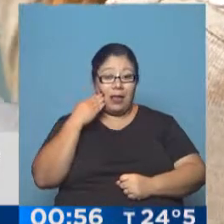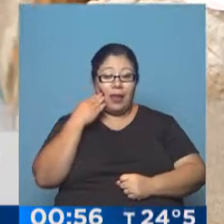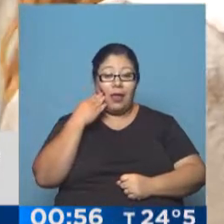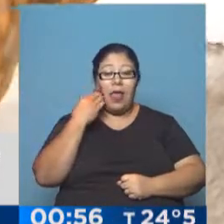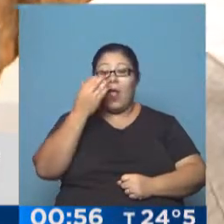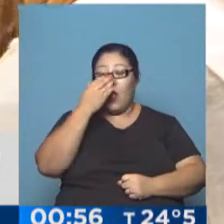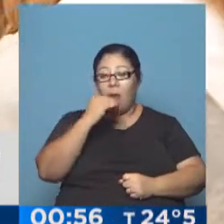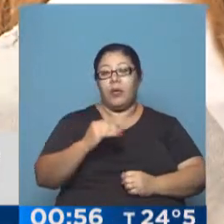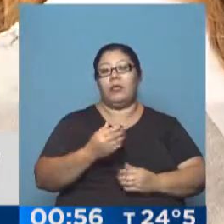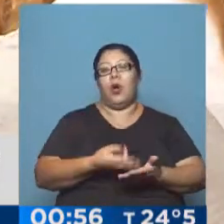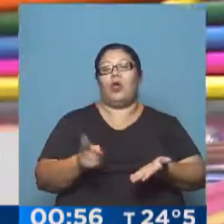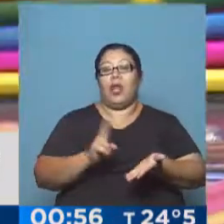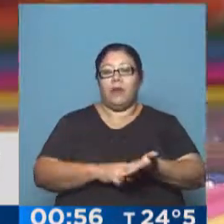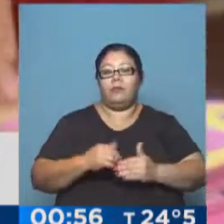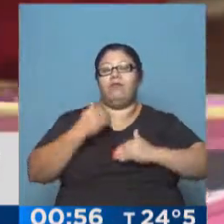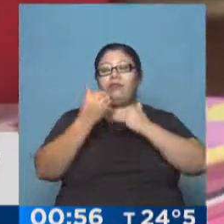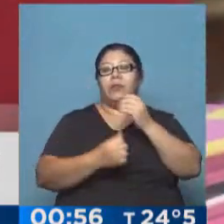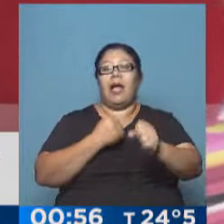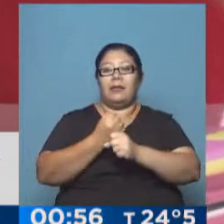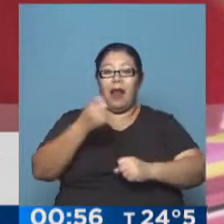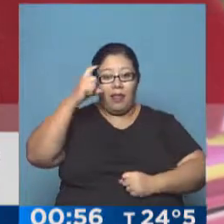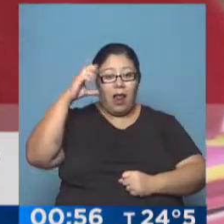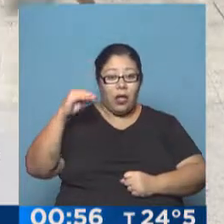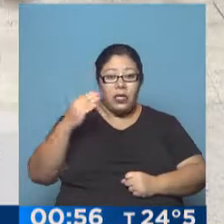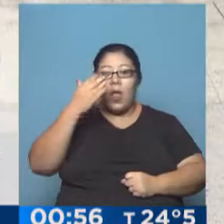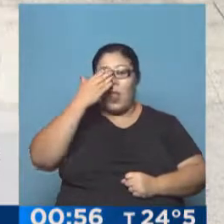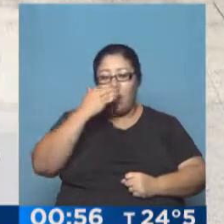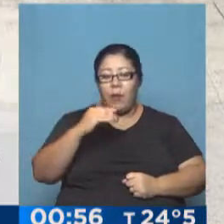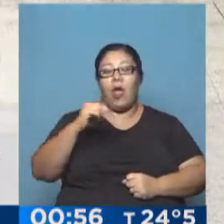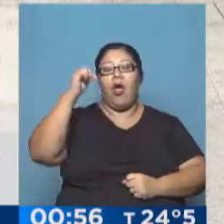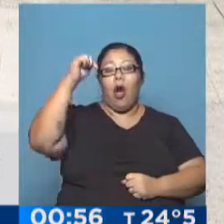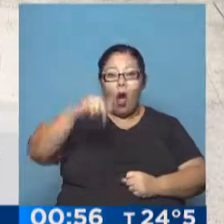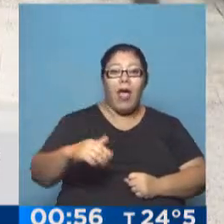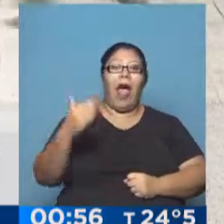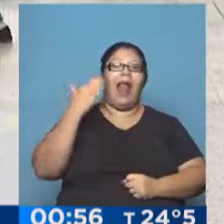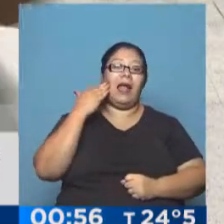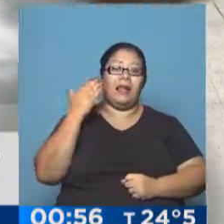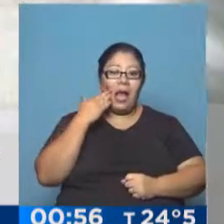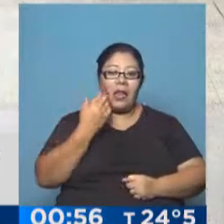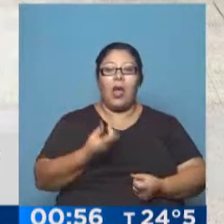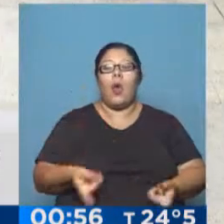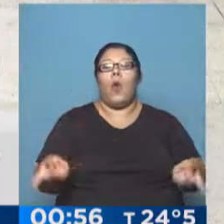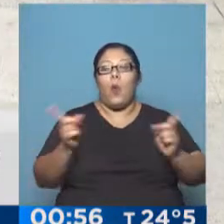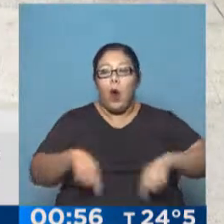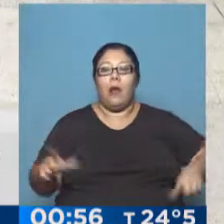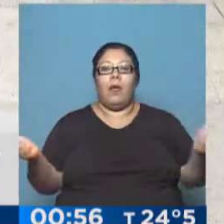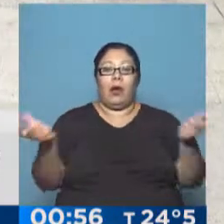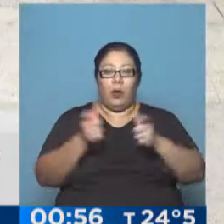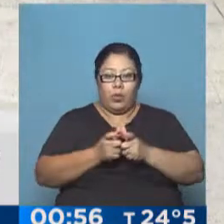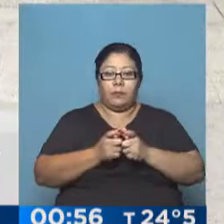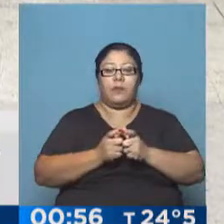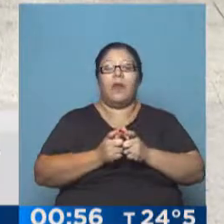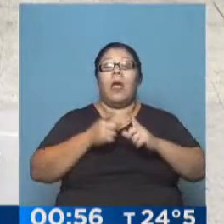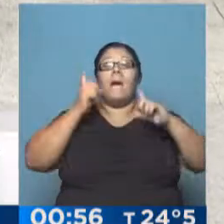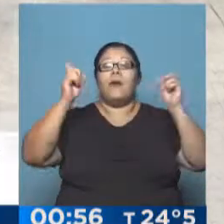Y finalmente se decidió que las negociaciones se retomen hoy por la tarde. Las diferencias están en la exigencia de los docentes que